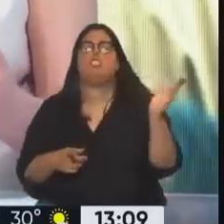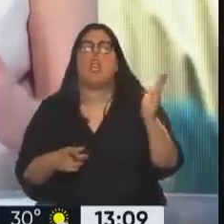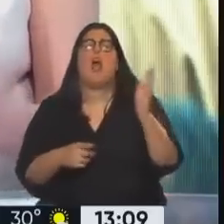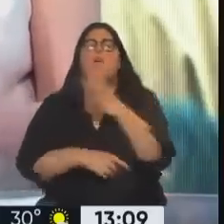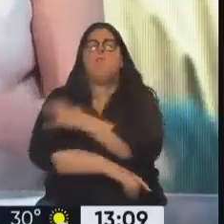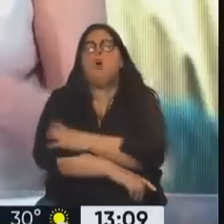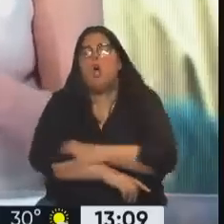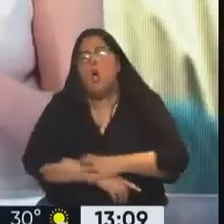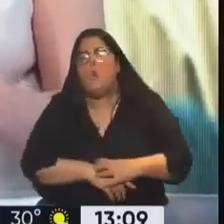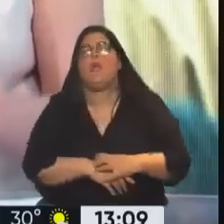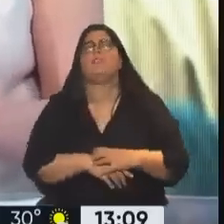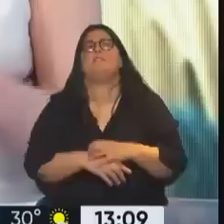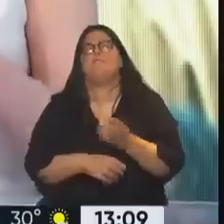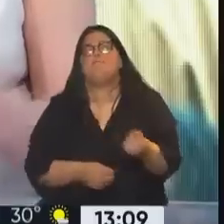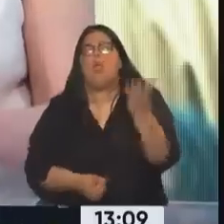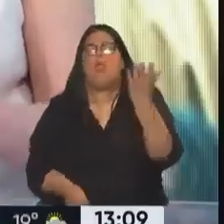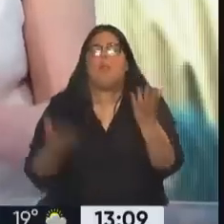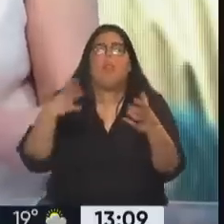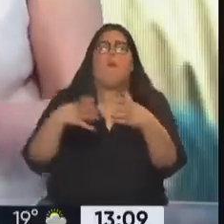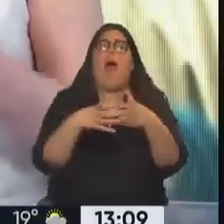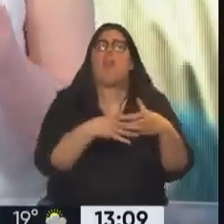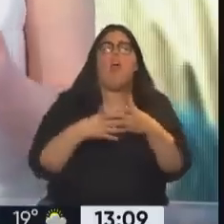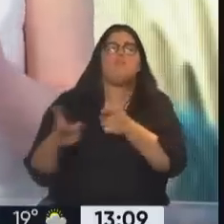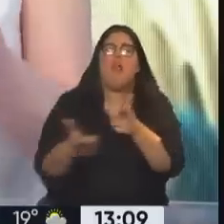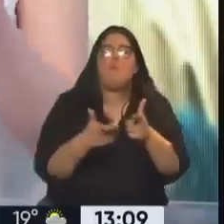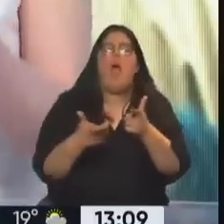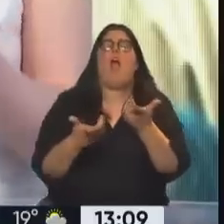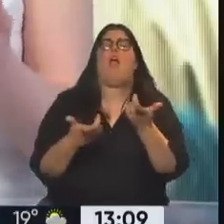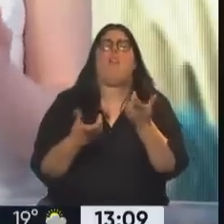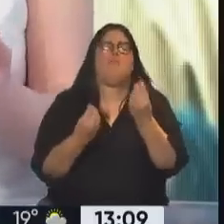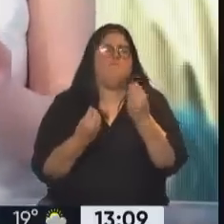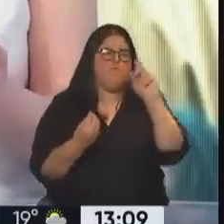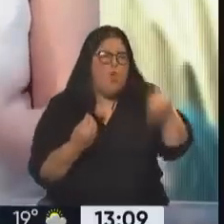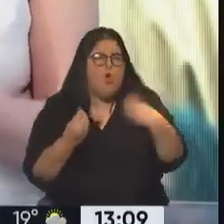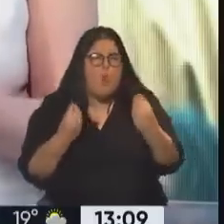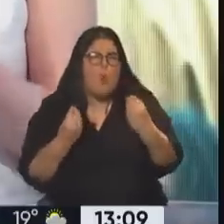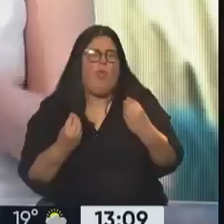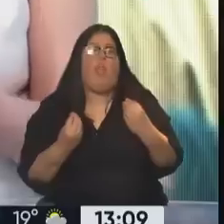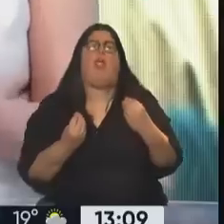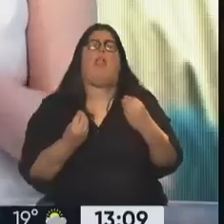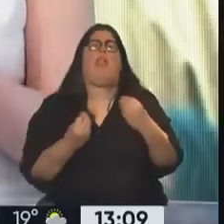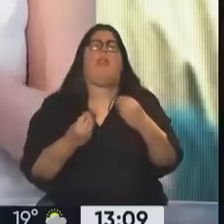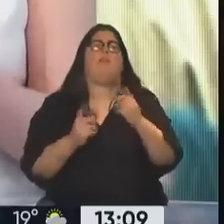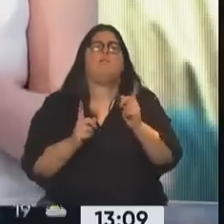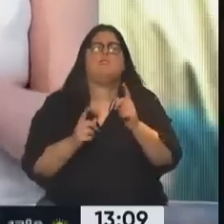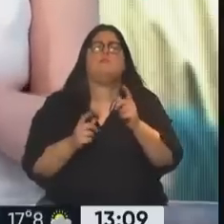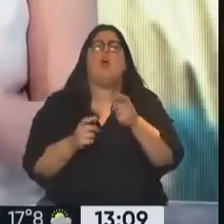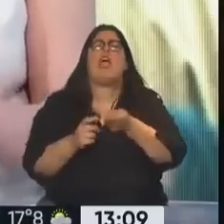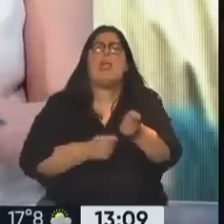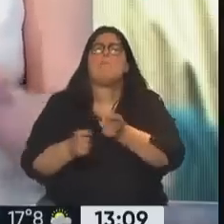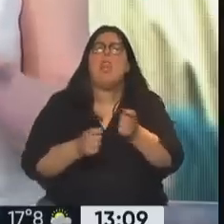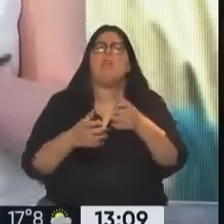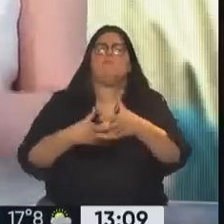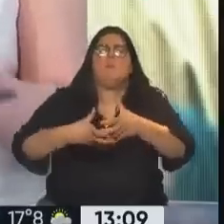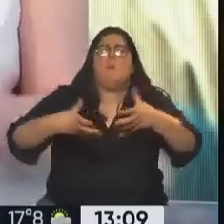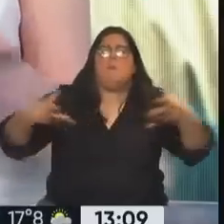pobreza, a que aparezcan bandas ilegales. ¿De qué se trata, hilando un poco más fino, de cómo ha crecido la criminalidad? Y que eso también